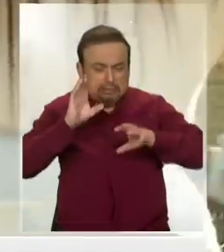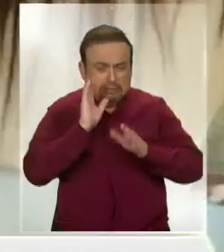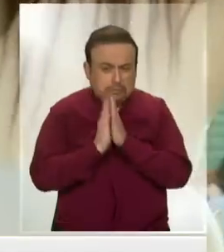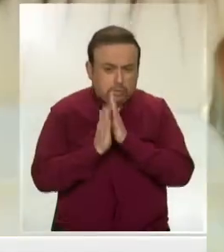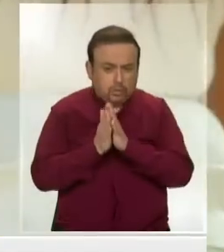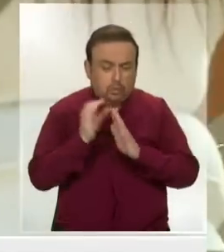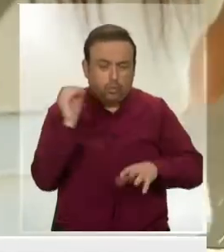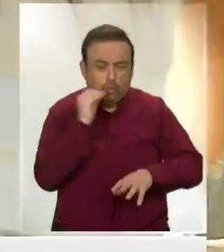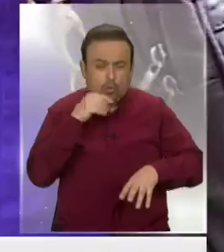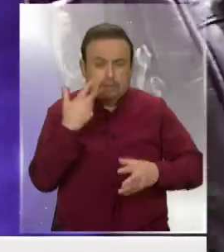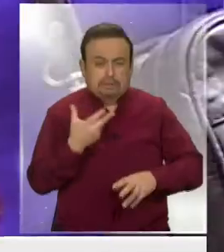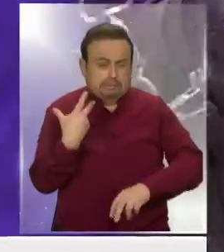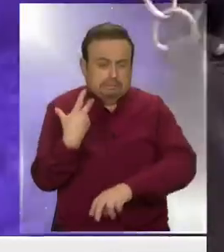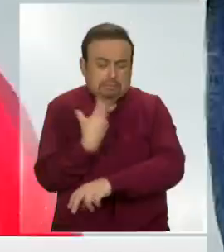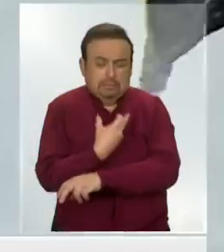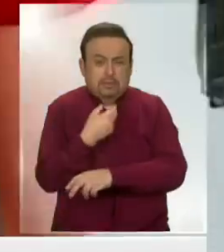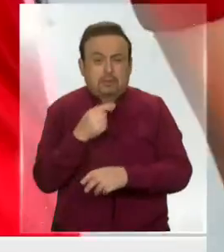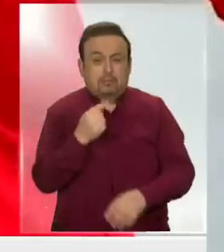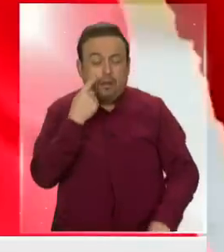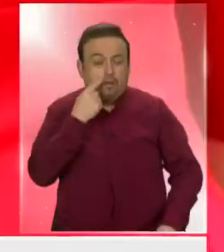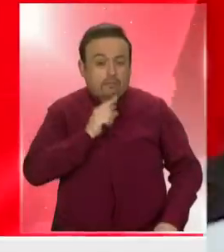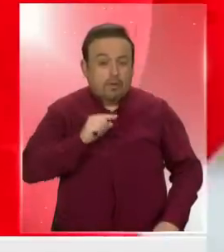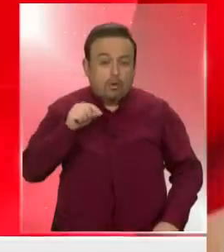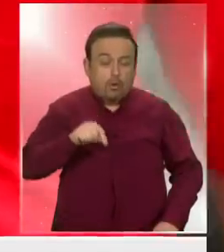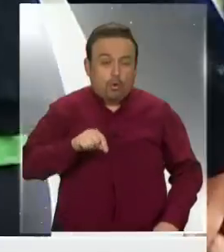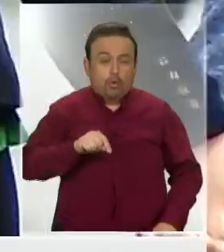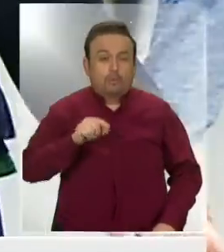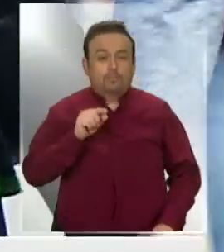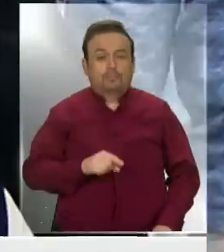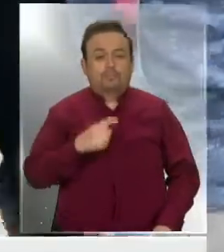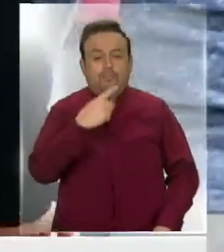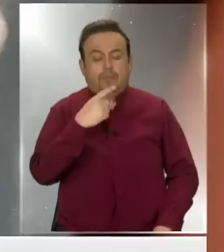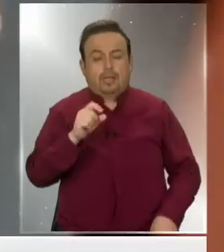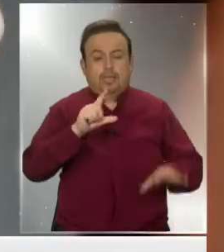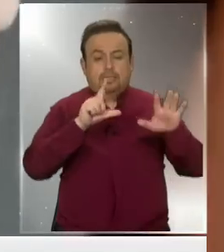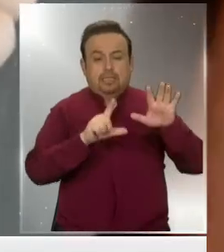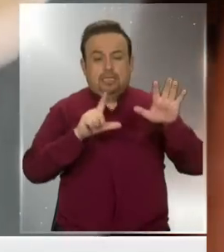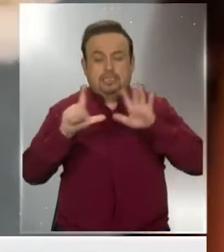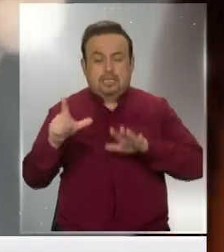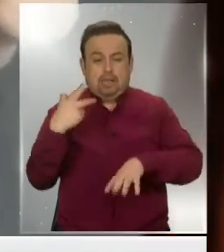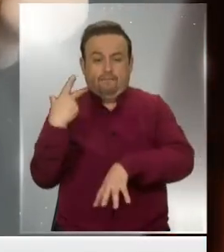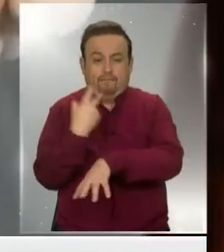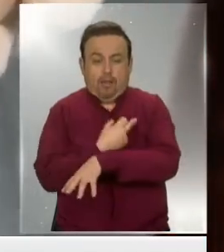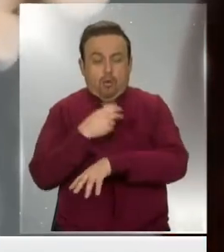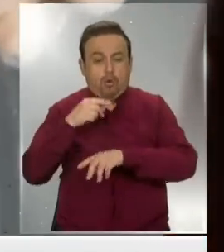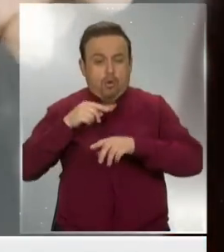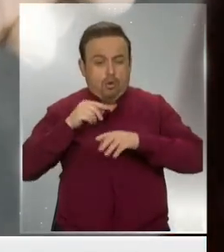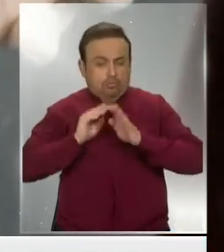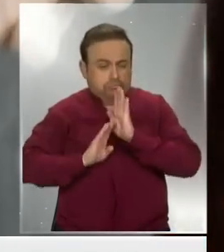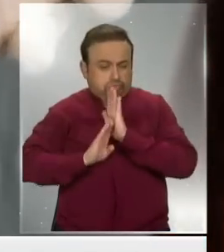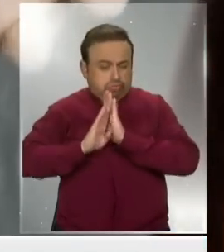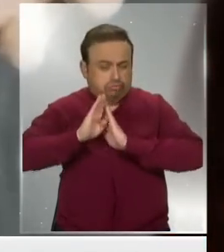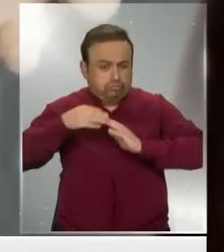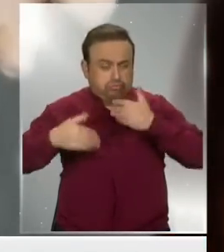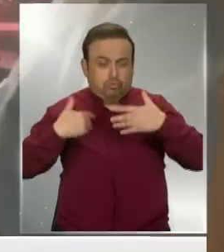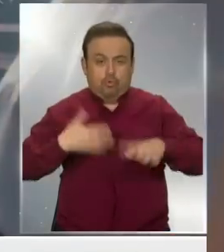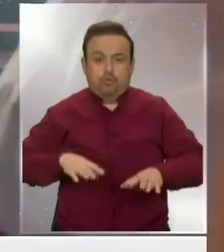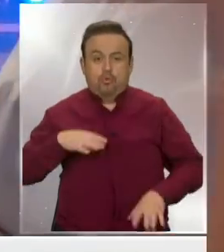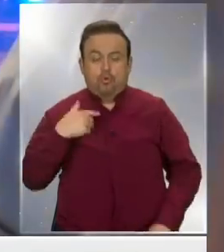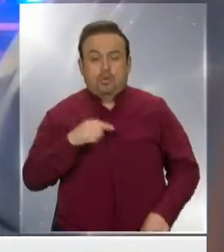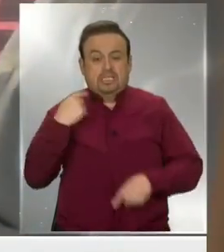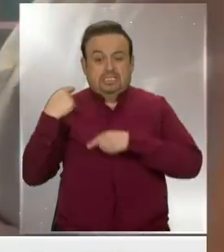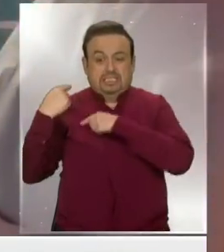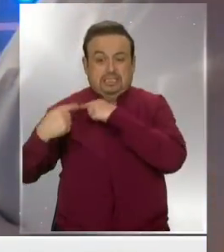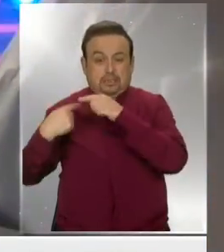velocidad récord vacunas candidatas. Hoy día hay 177 vacunas en desarrollo, un récord en toda la